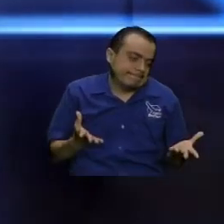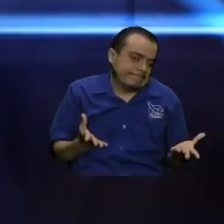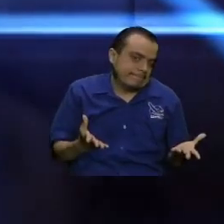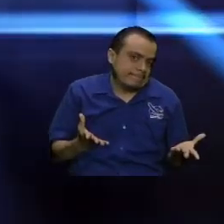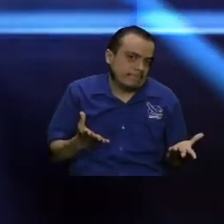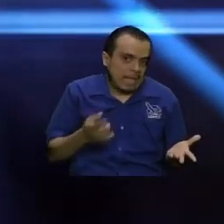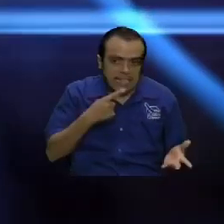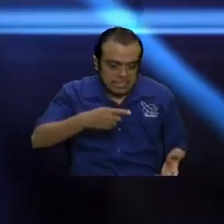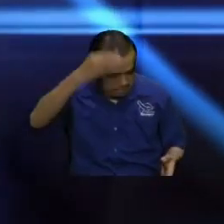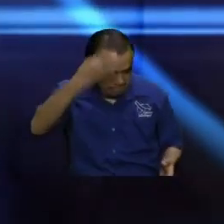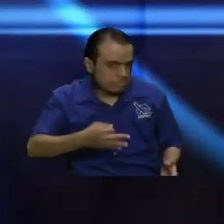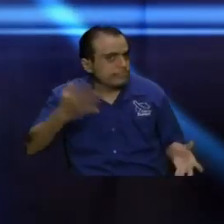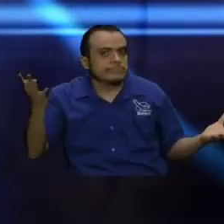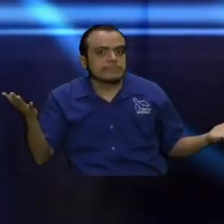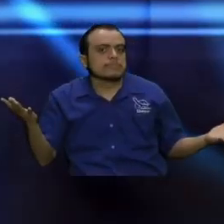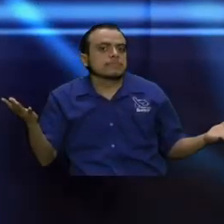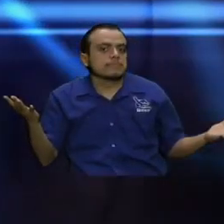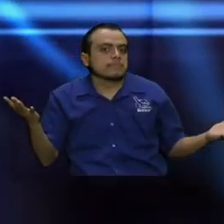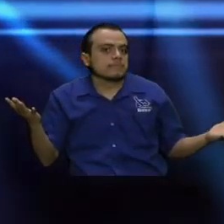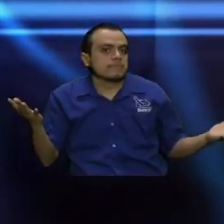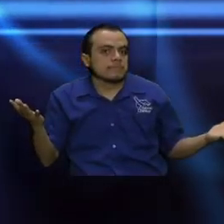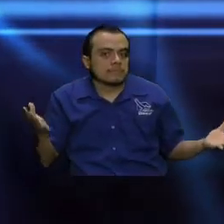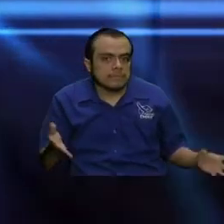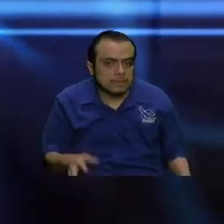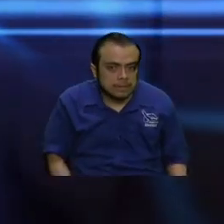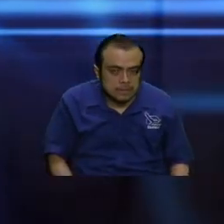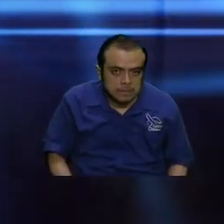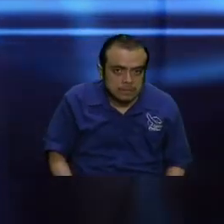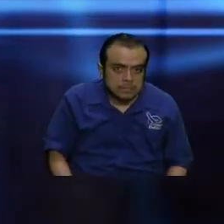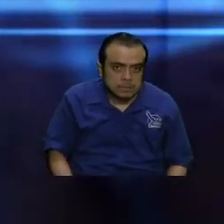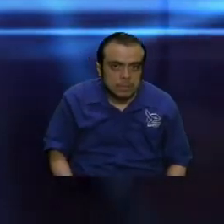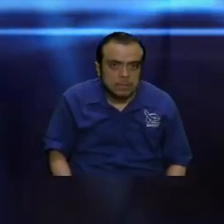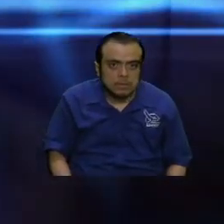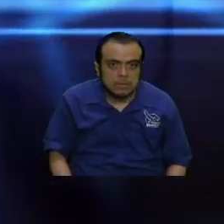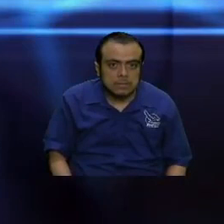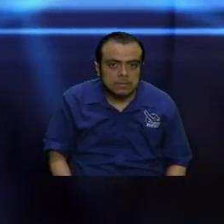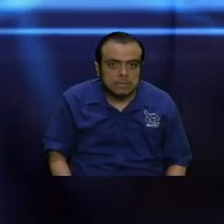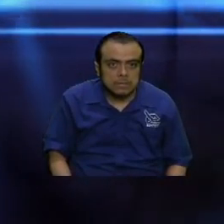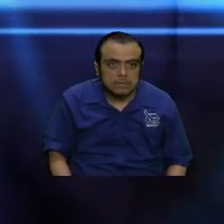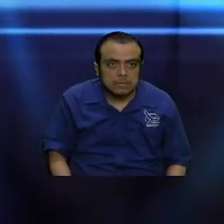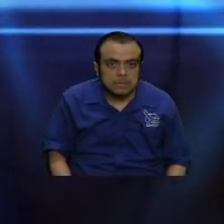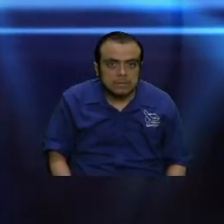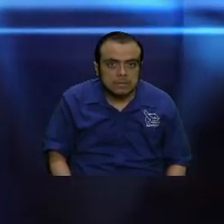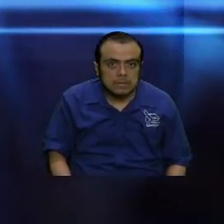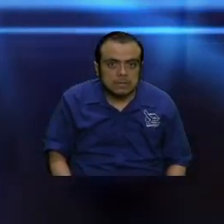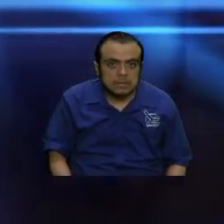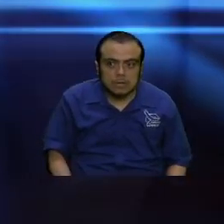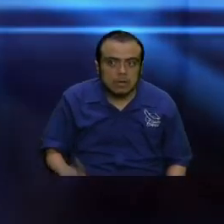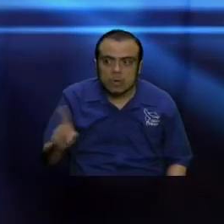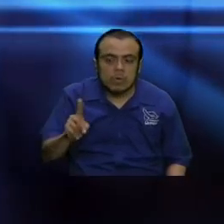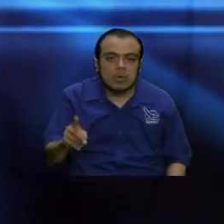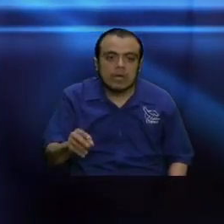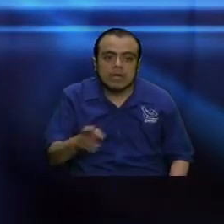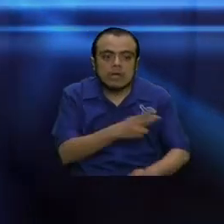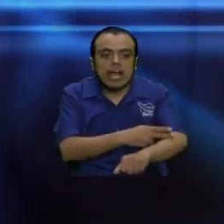claramente? Es claramente, es claramente, ¿no? No es con parábolas.